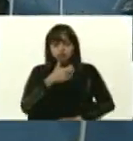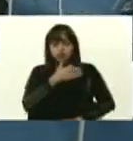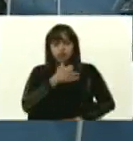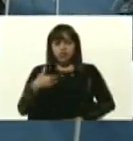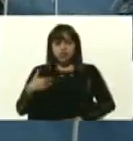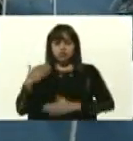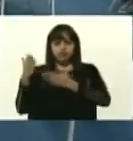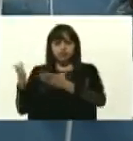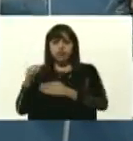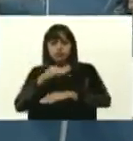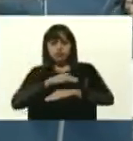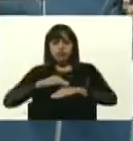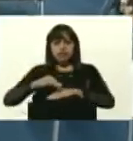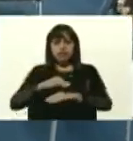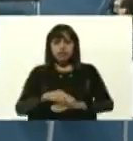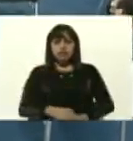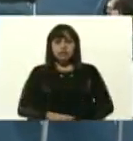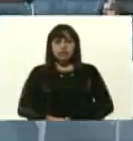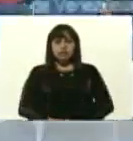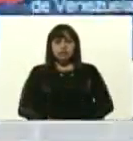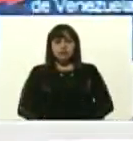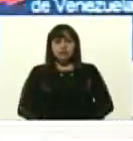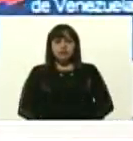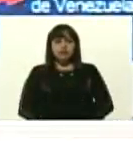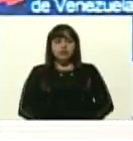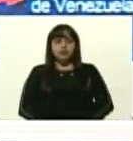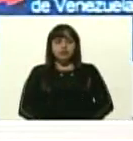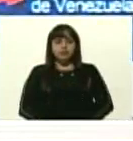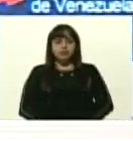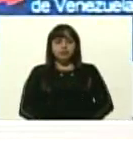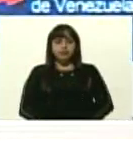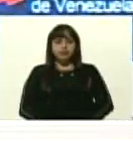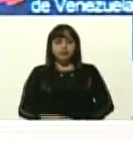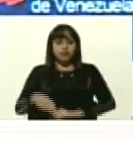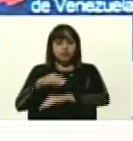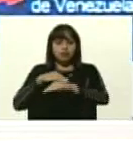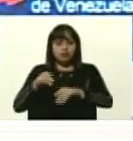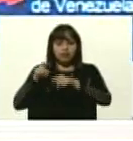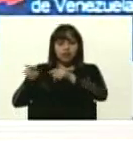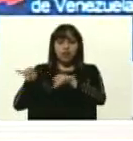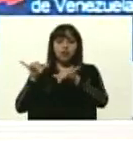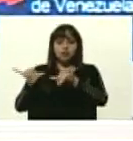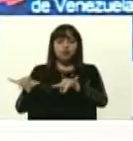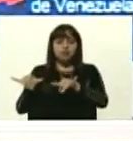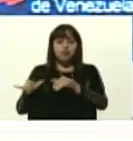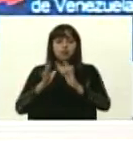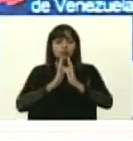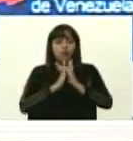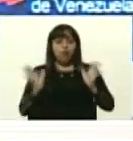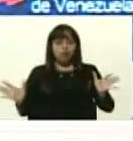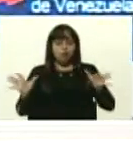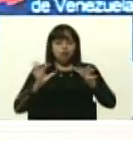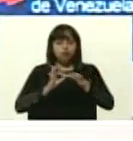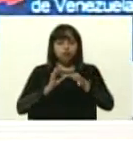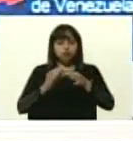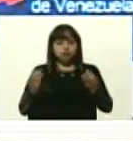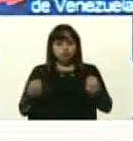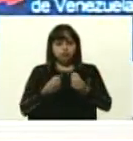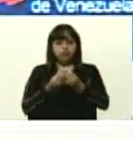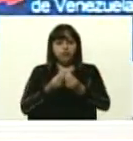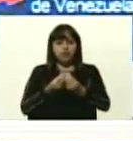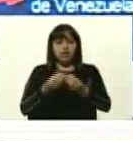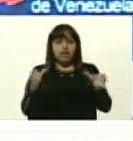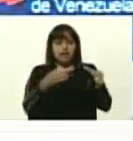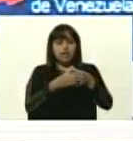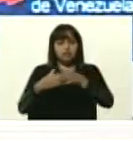nuestra ministra, Gabriela Jiménez, bueno, que junto a su equipo quiero pedir